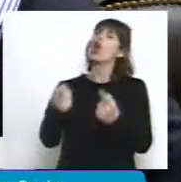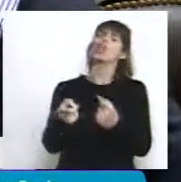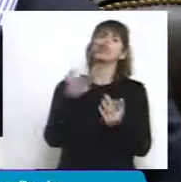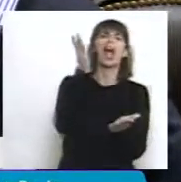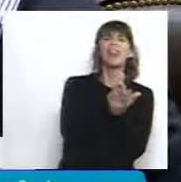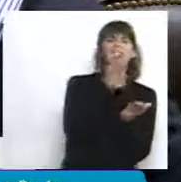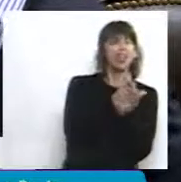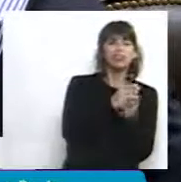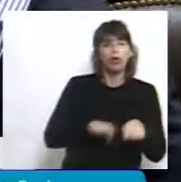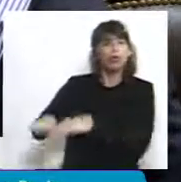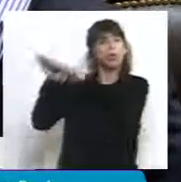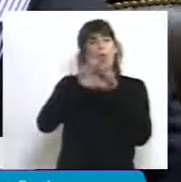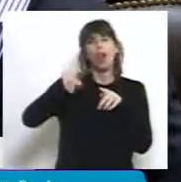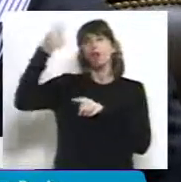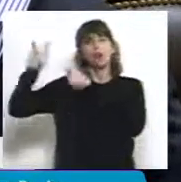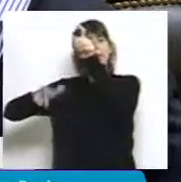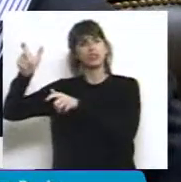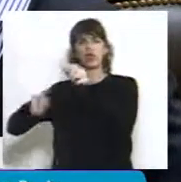derechos que al resto de los trabajadores.